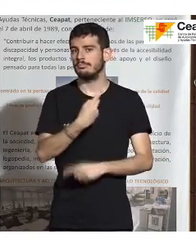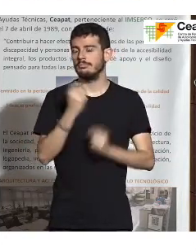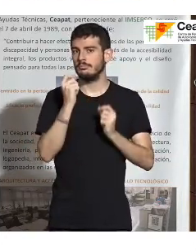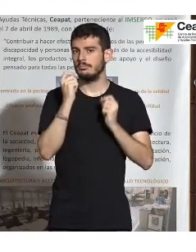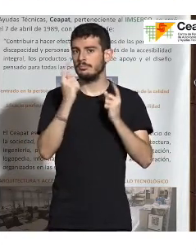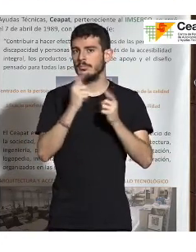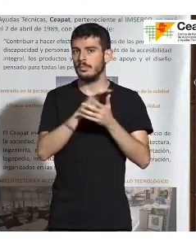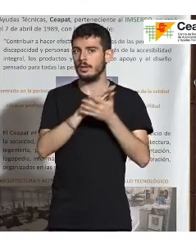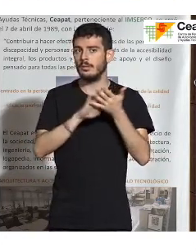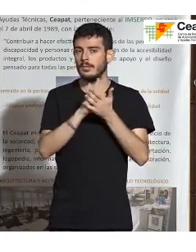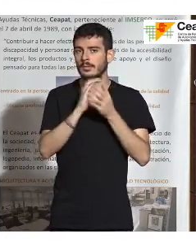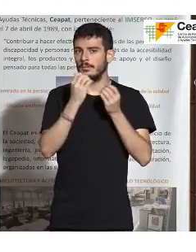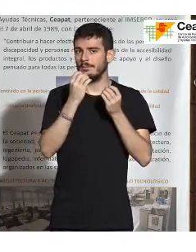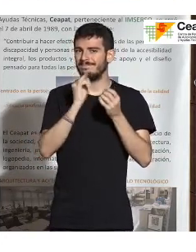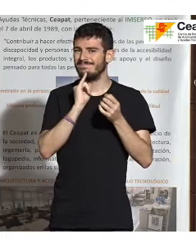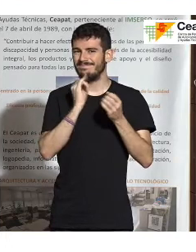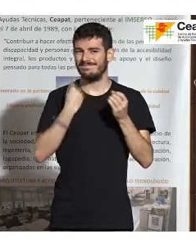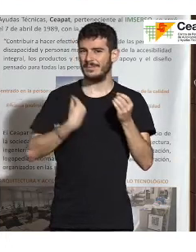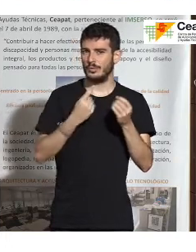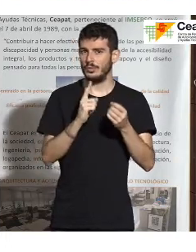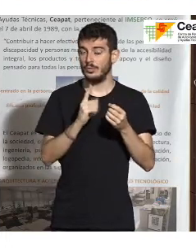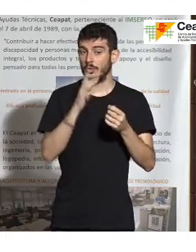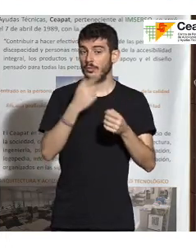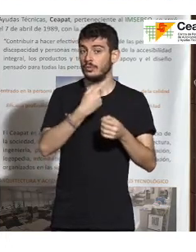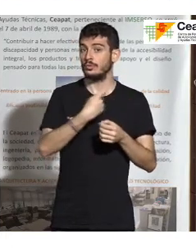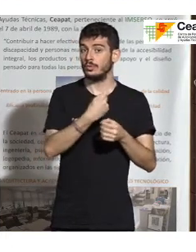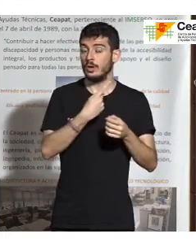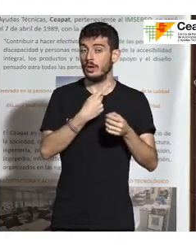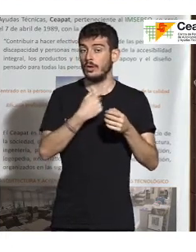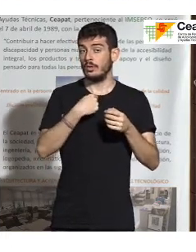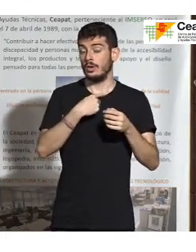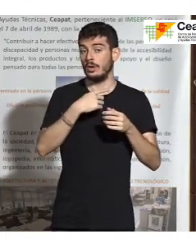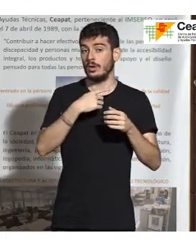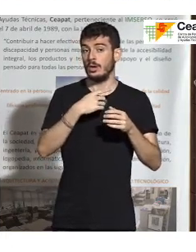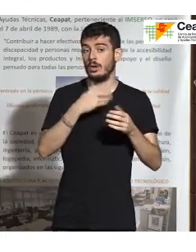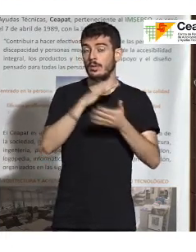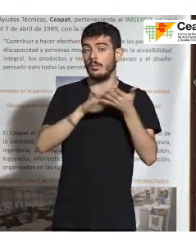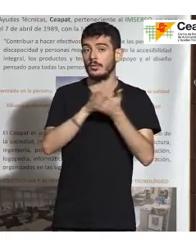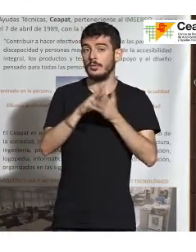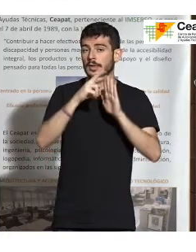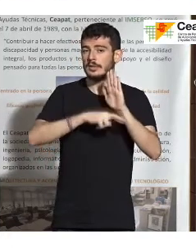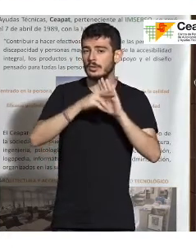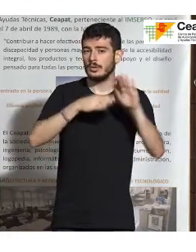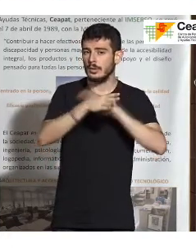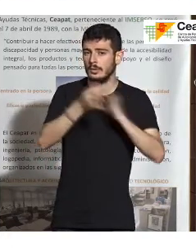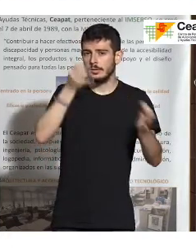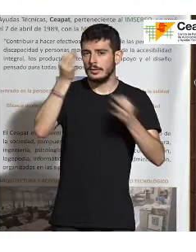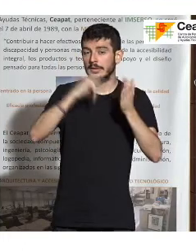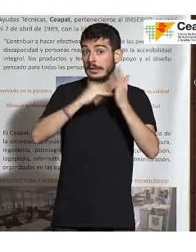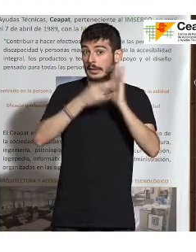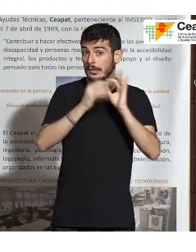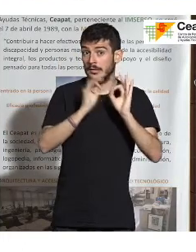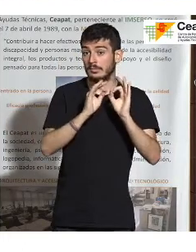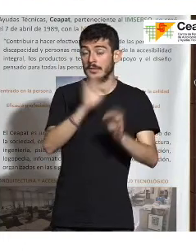no estamos hablando del mismo idioma. O nosotros hablamos con requisitos de una forma muy técnica de la accesibilidad y, pues, la administración pública,